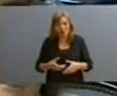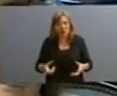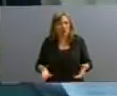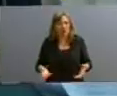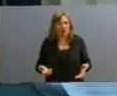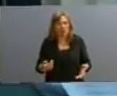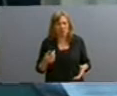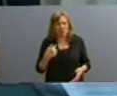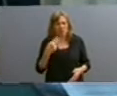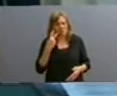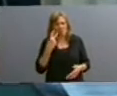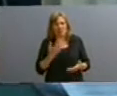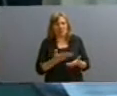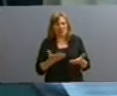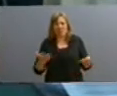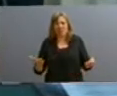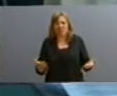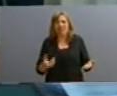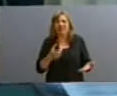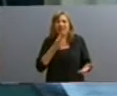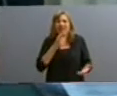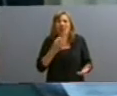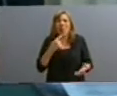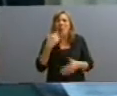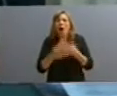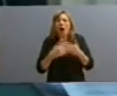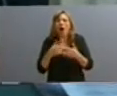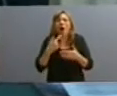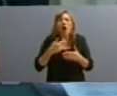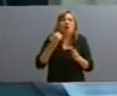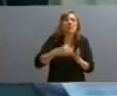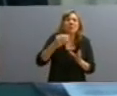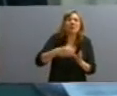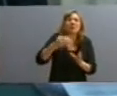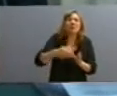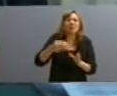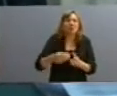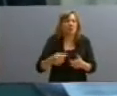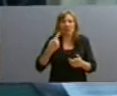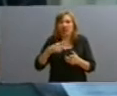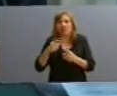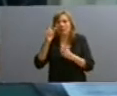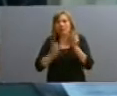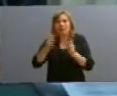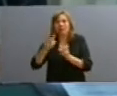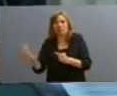realmente uno tuvo la sensación de que se estaban jugando otras cosas, porque involucraba directamente